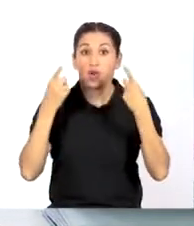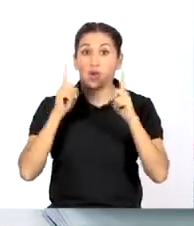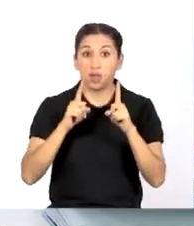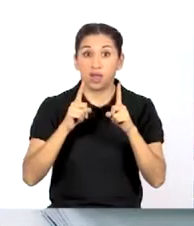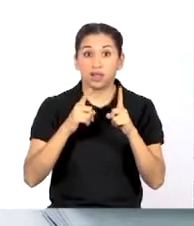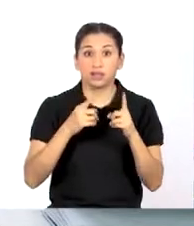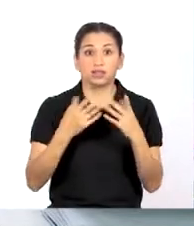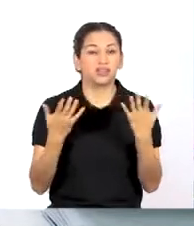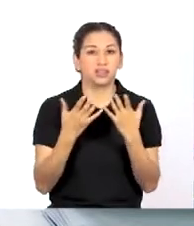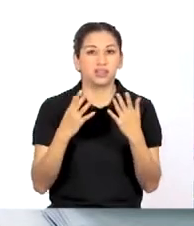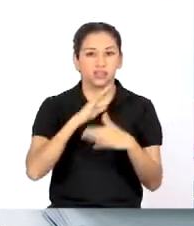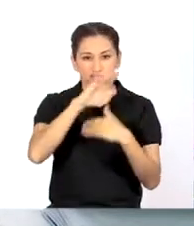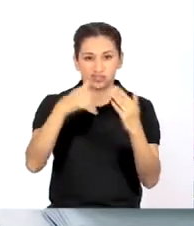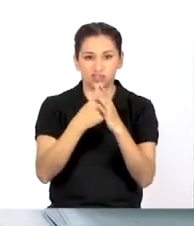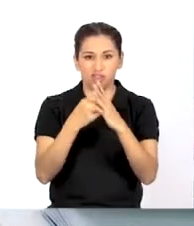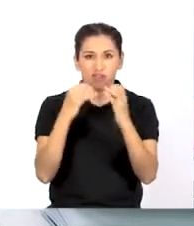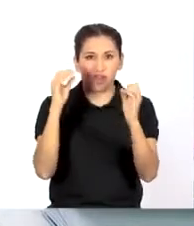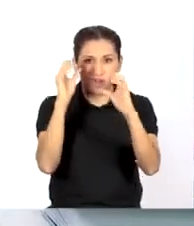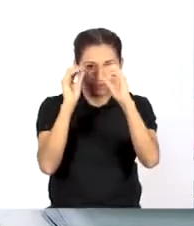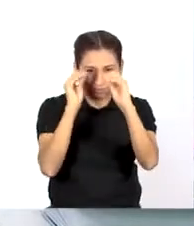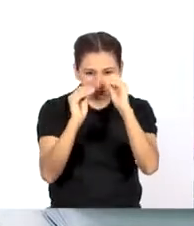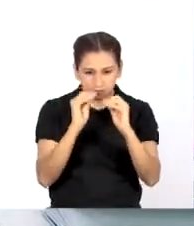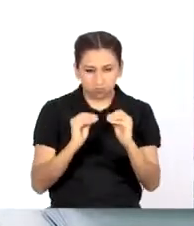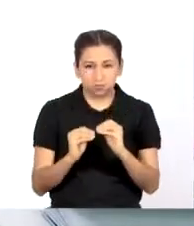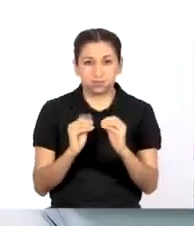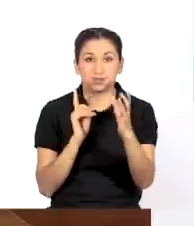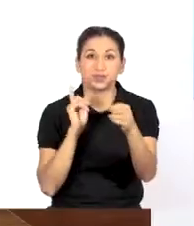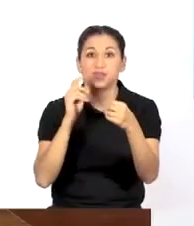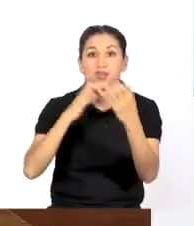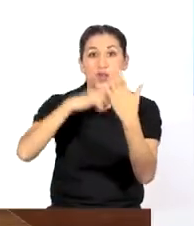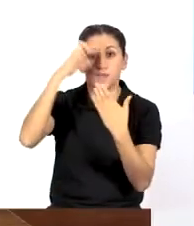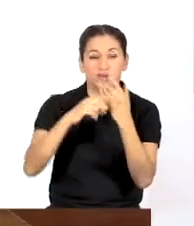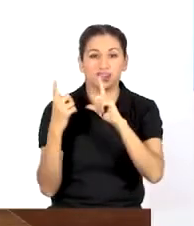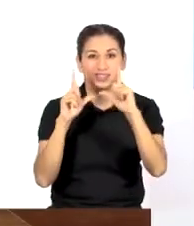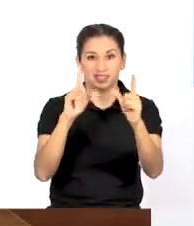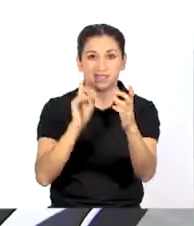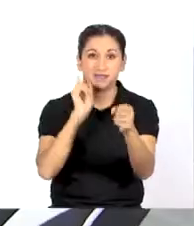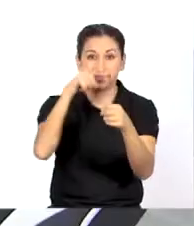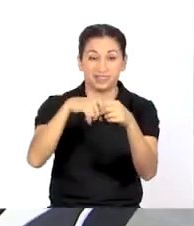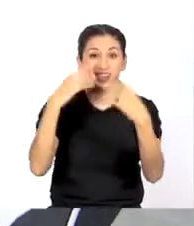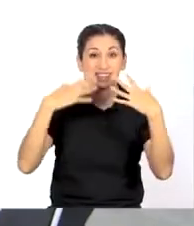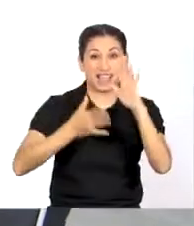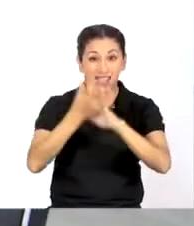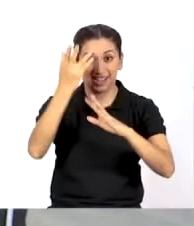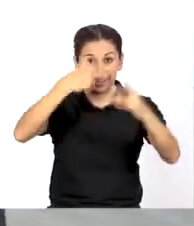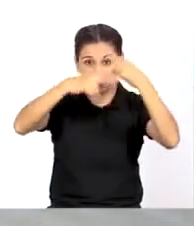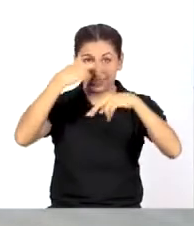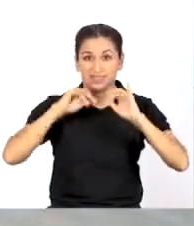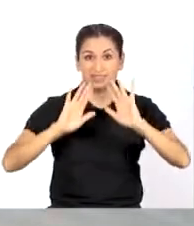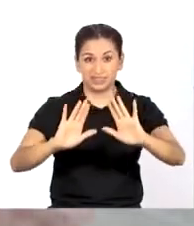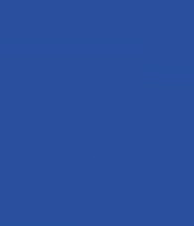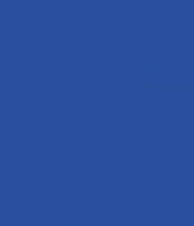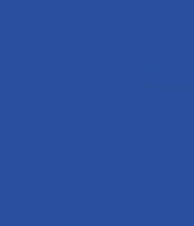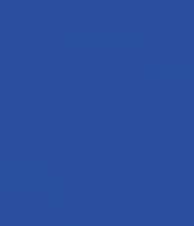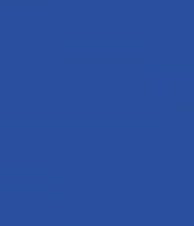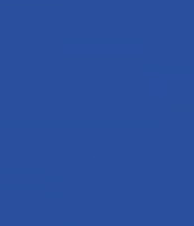nos vamos con todo el diseño de nuestro proyecto participativo. Ese es el ánimo. ¡Ya volvemos!